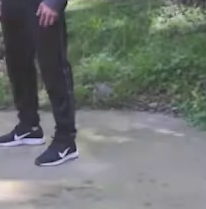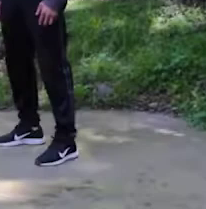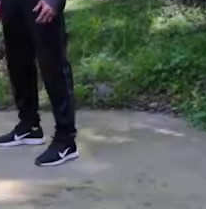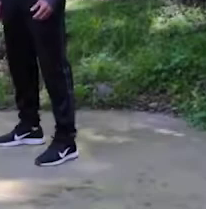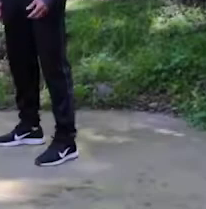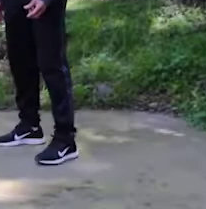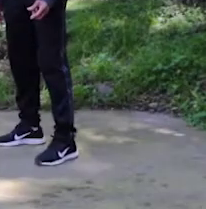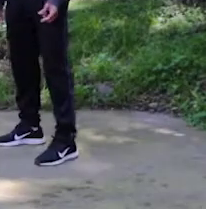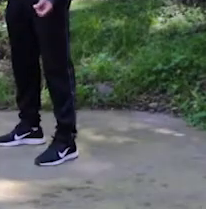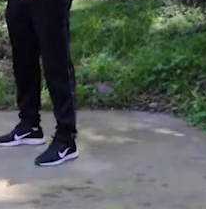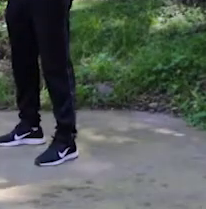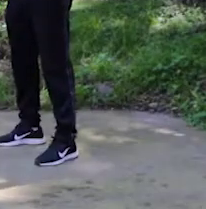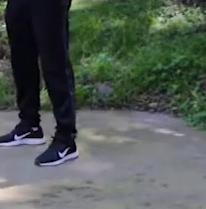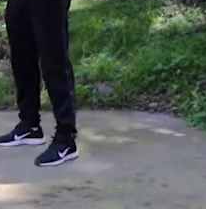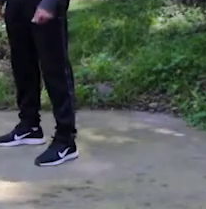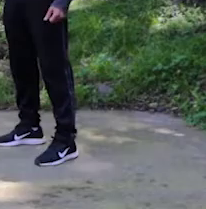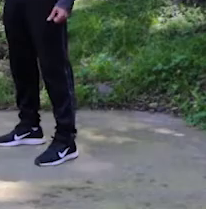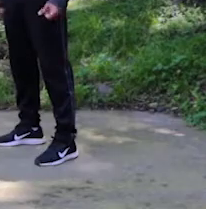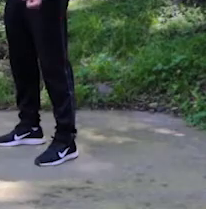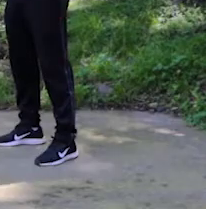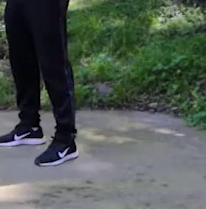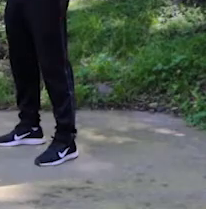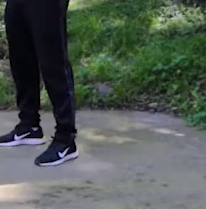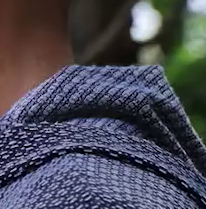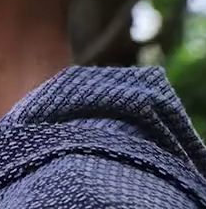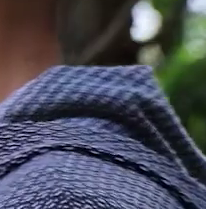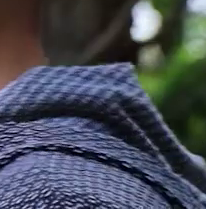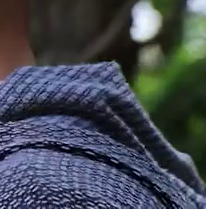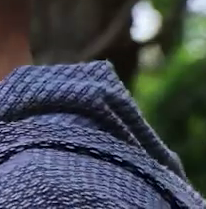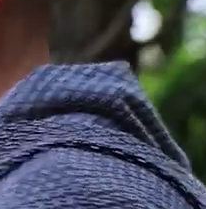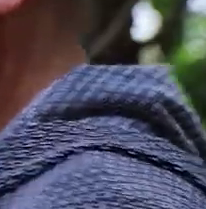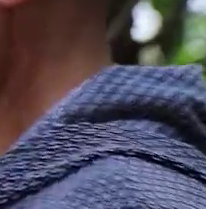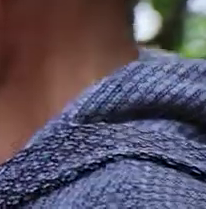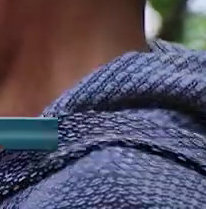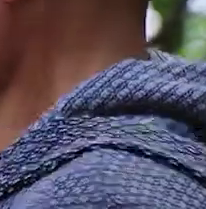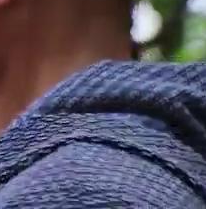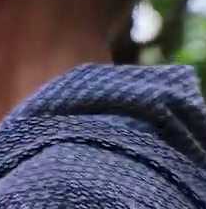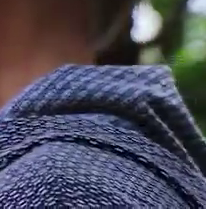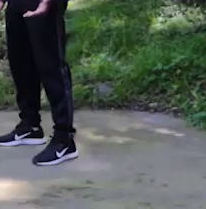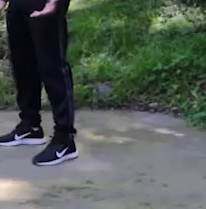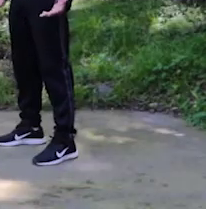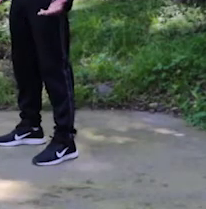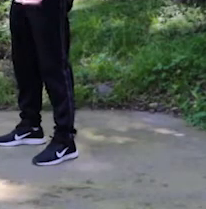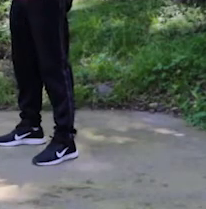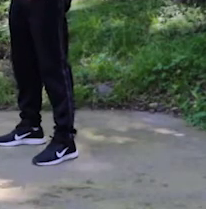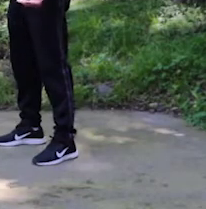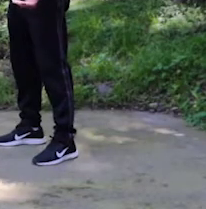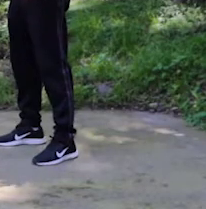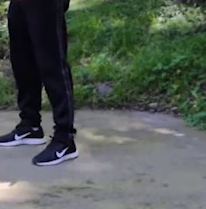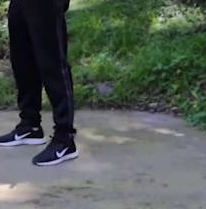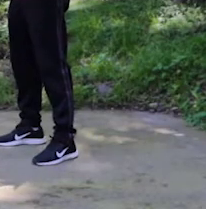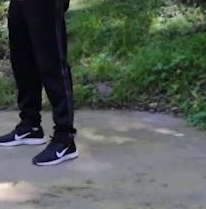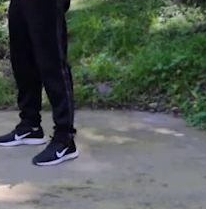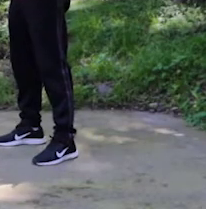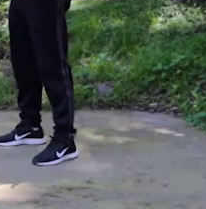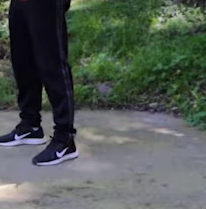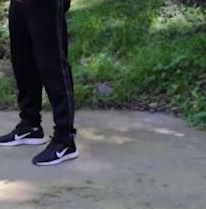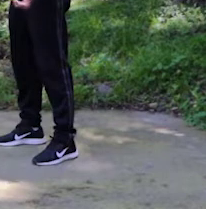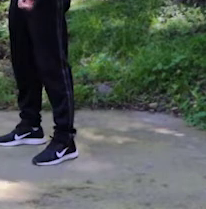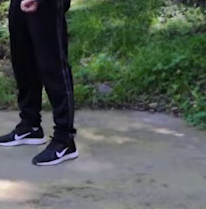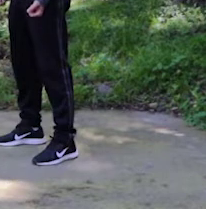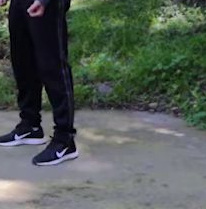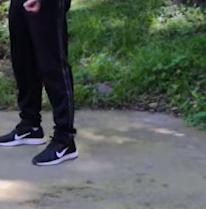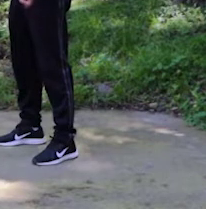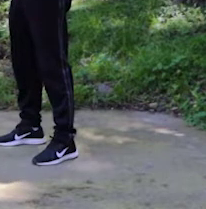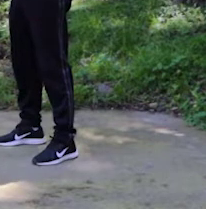Ahora vamos a trabajar el brazo de bíceps. Nos vamos a parar derechos. Vamos a pegar los codos a nuestro